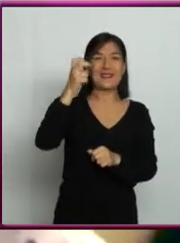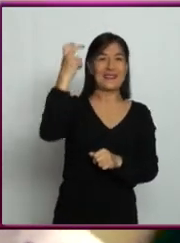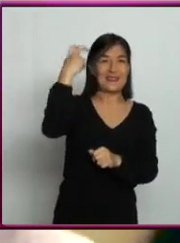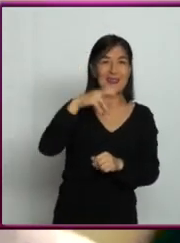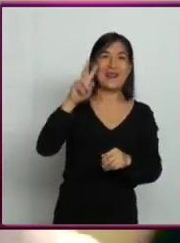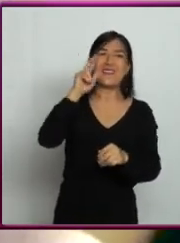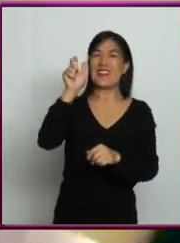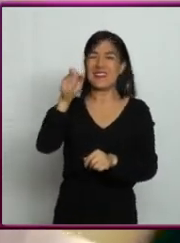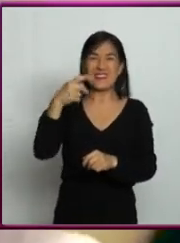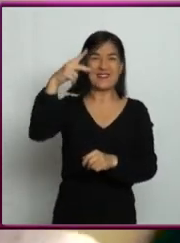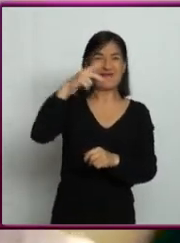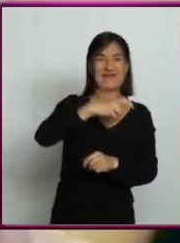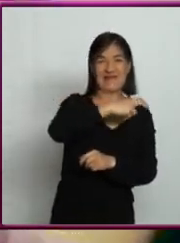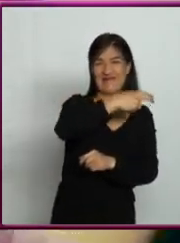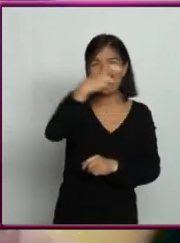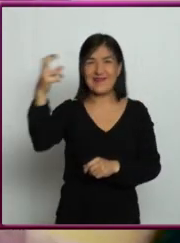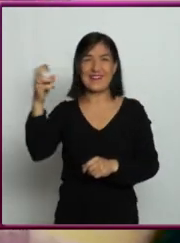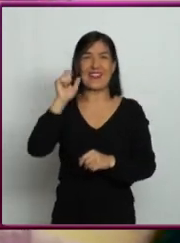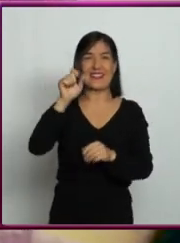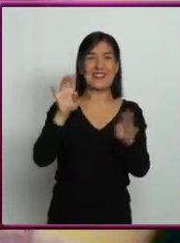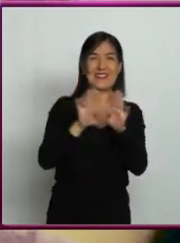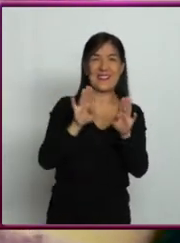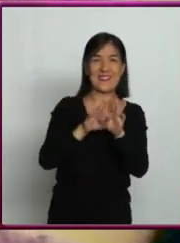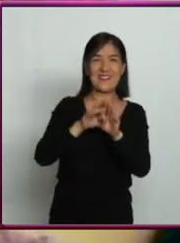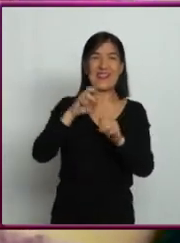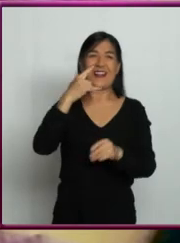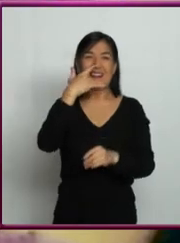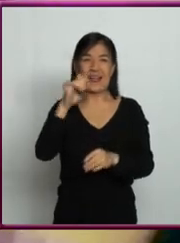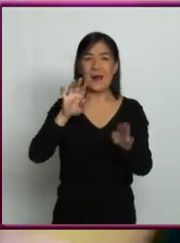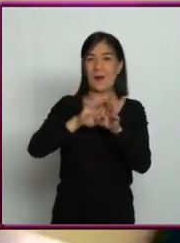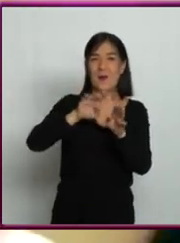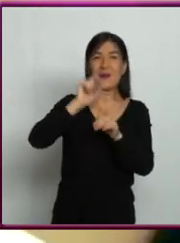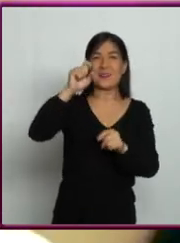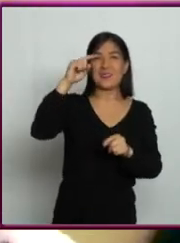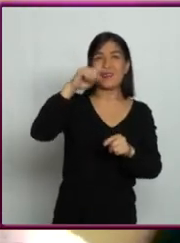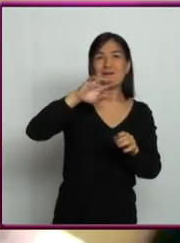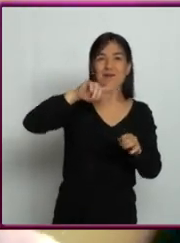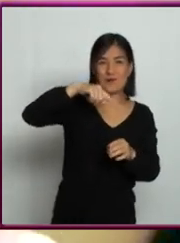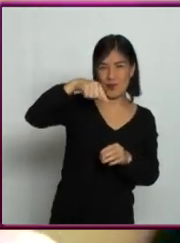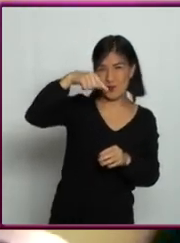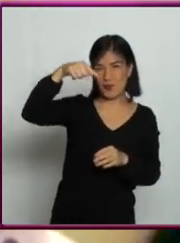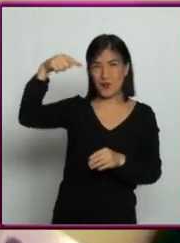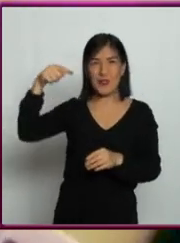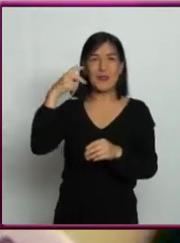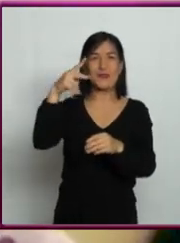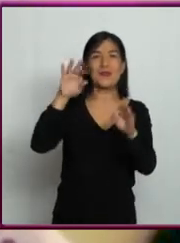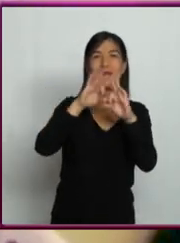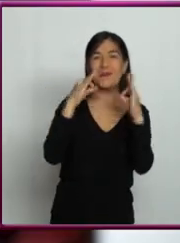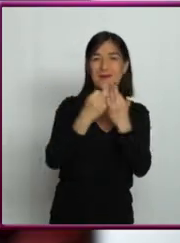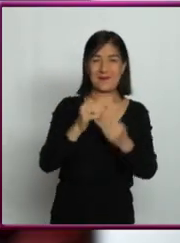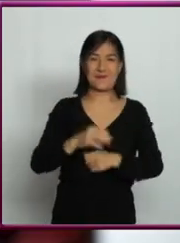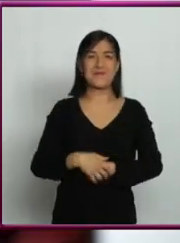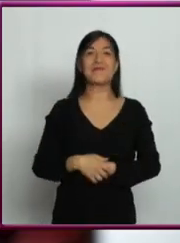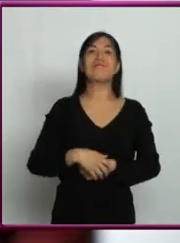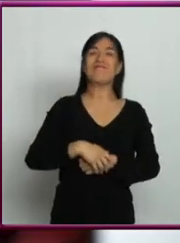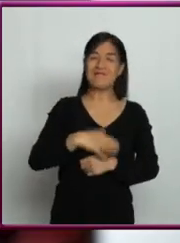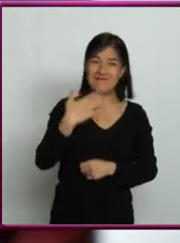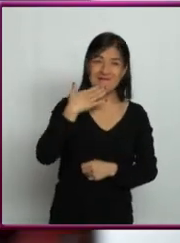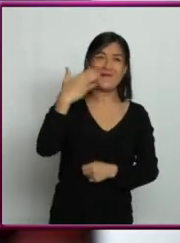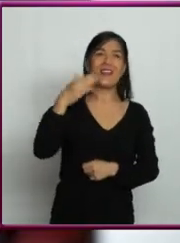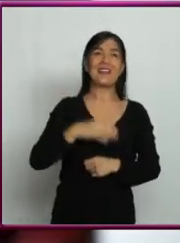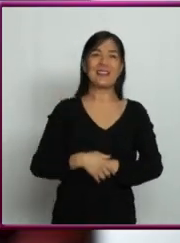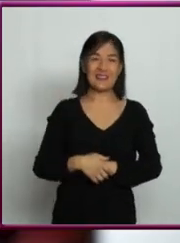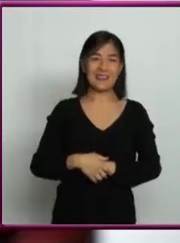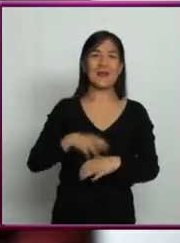los paisajes marcianos y los remolinos que se forman y ver un amanecer en Marte. Excelente.